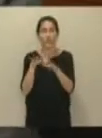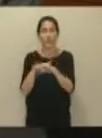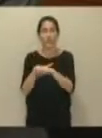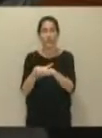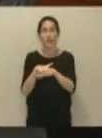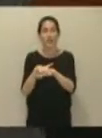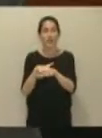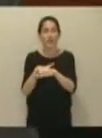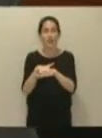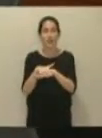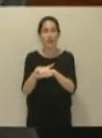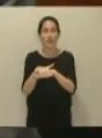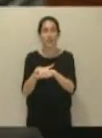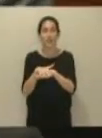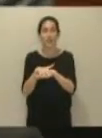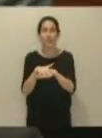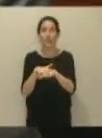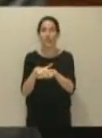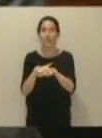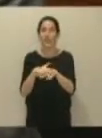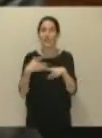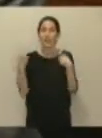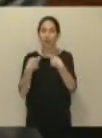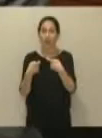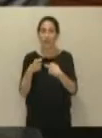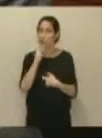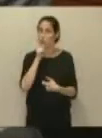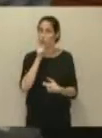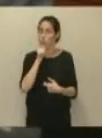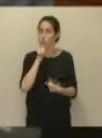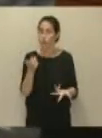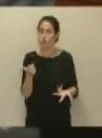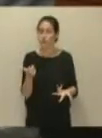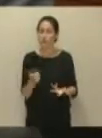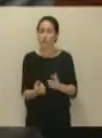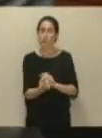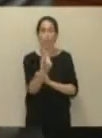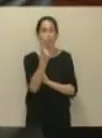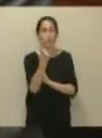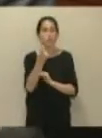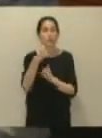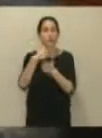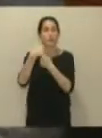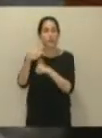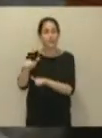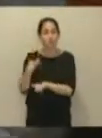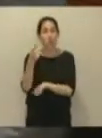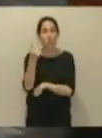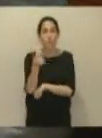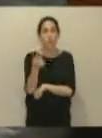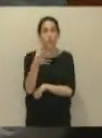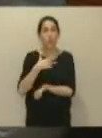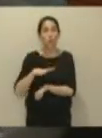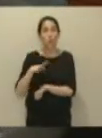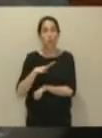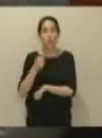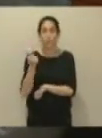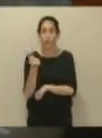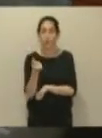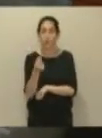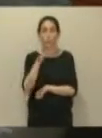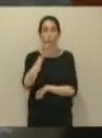gasística. Y el puerto de Gijón tiene una deuda que asciende a